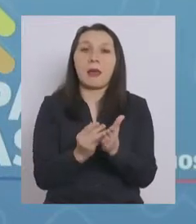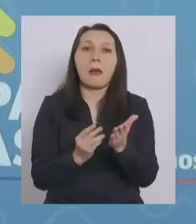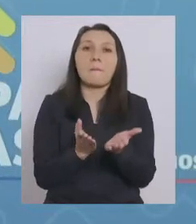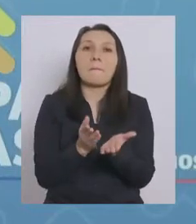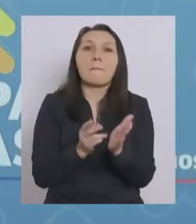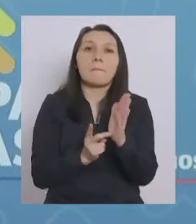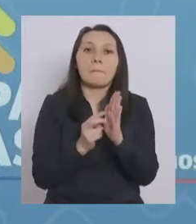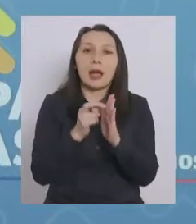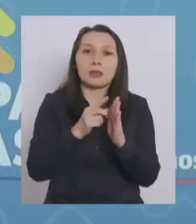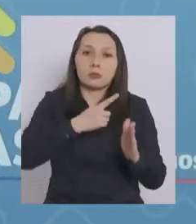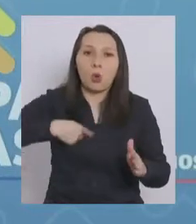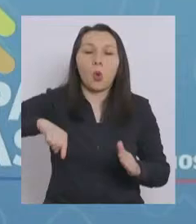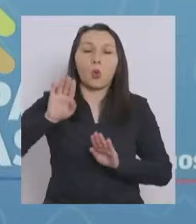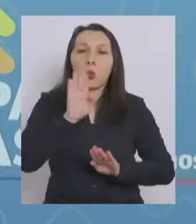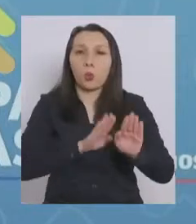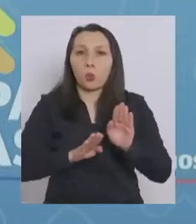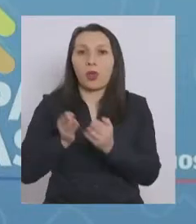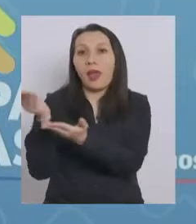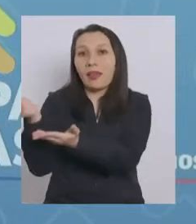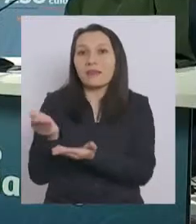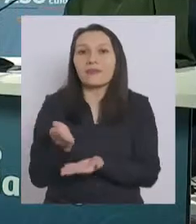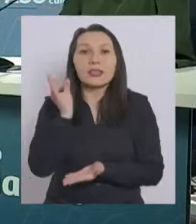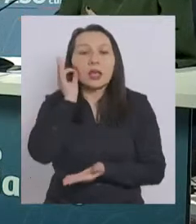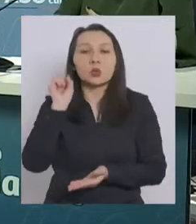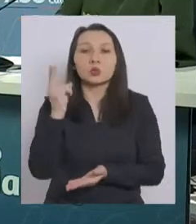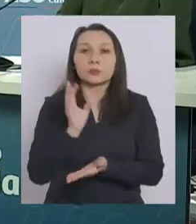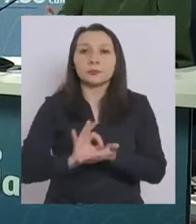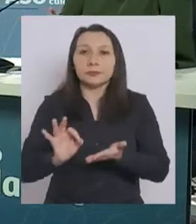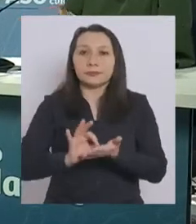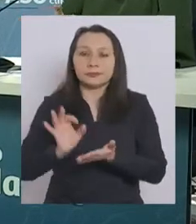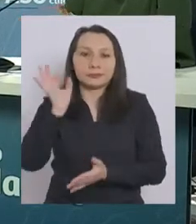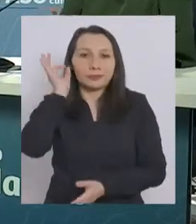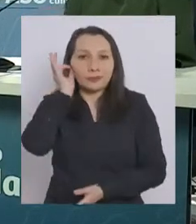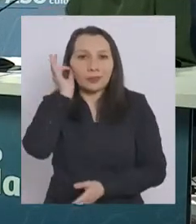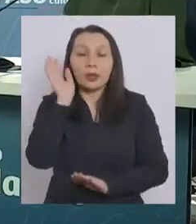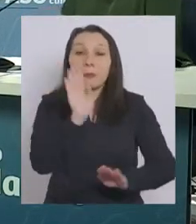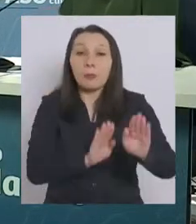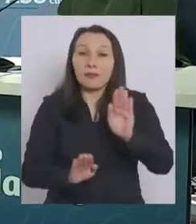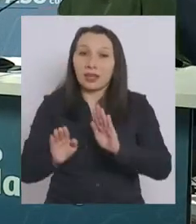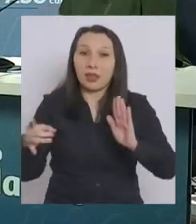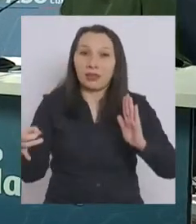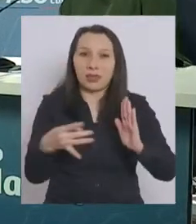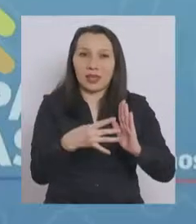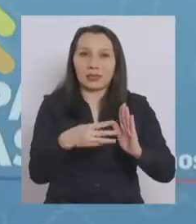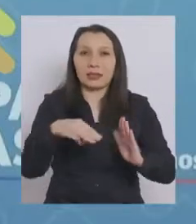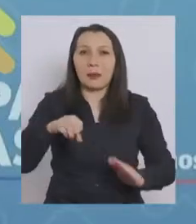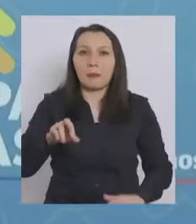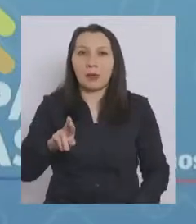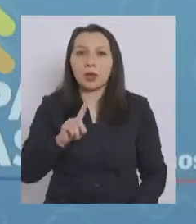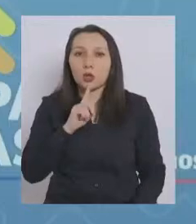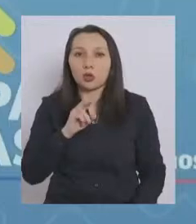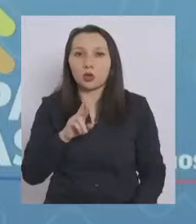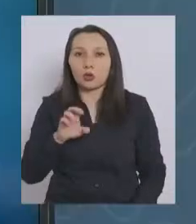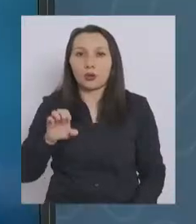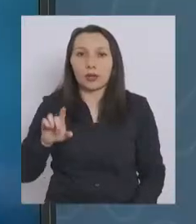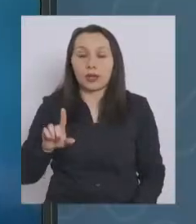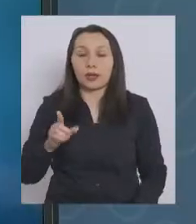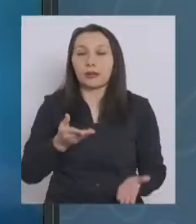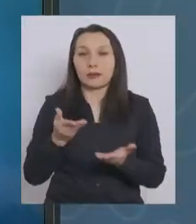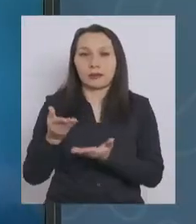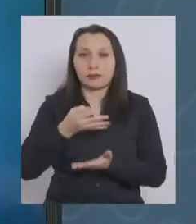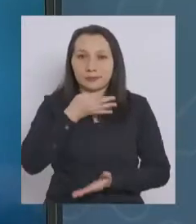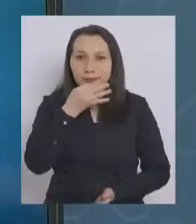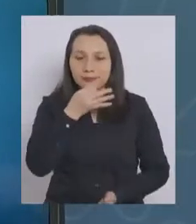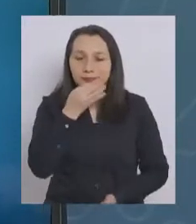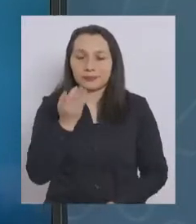cuidamos. Tenemos como invitada a la subsecretaria de Prevención del Delito, Katherine Martorell, a quien le cedo